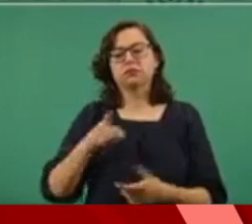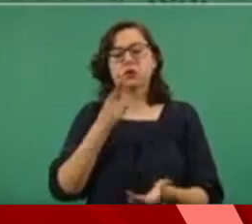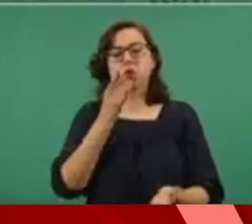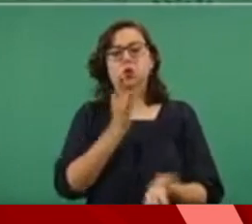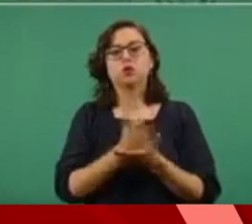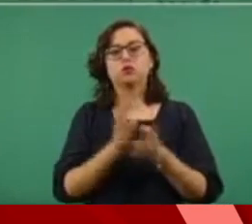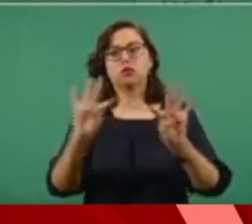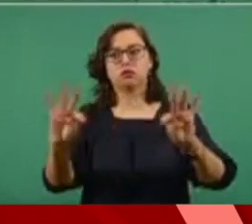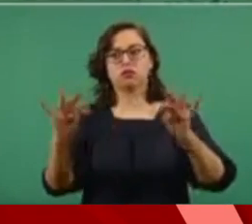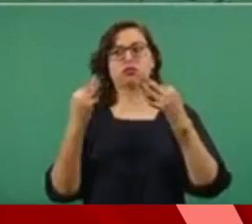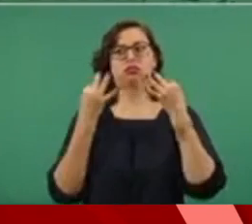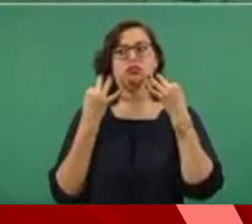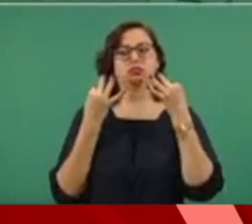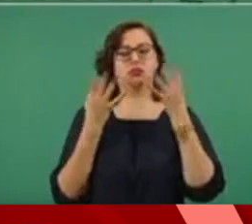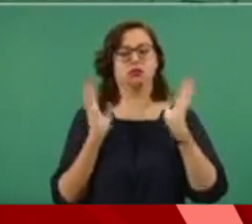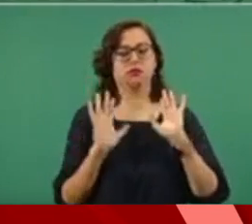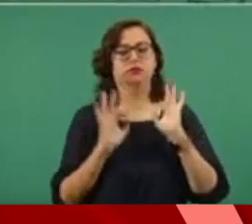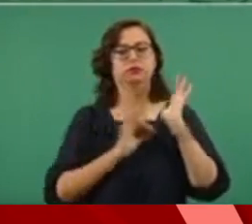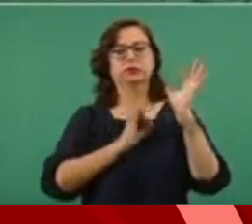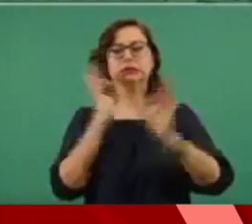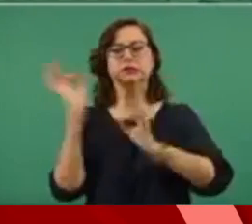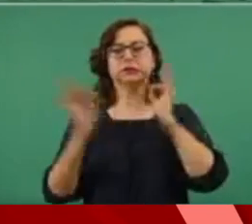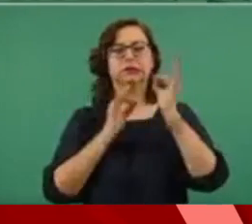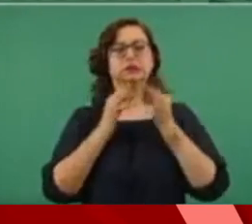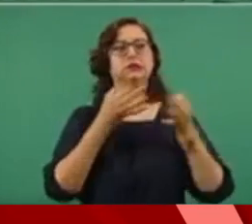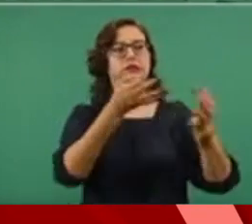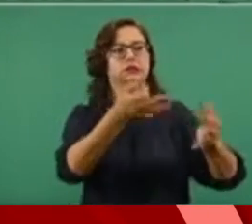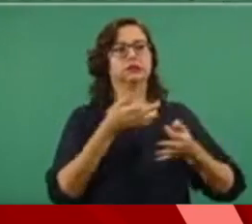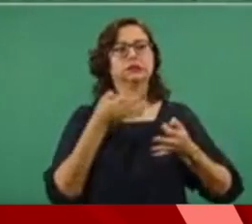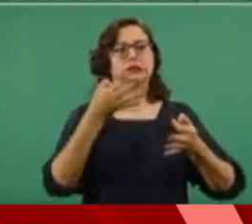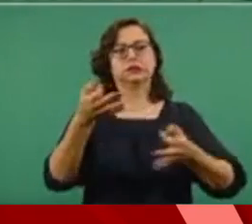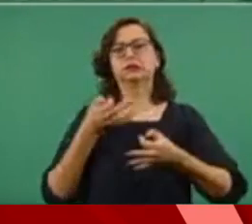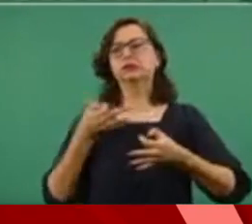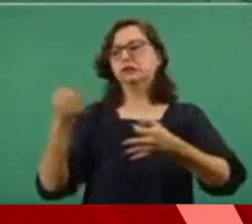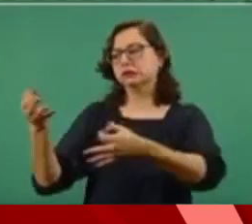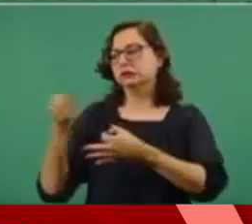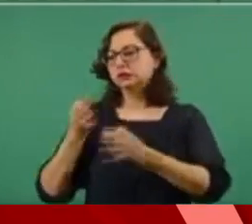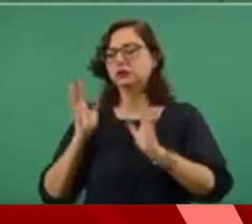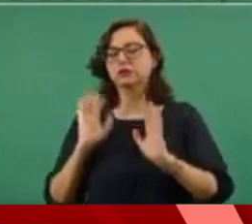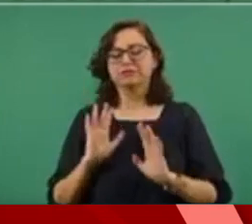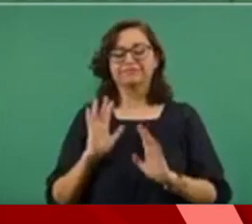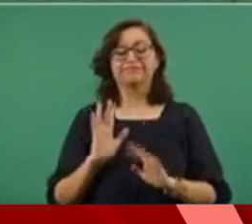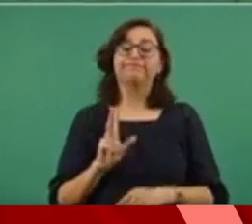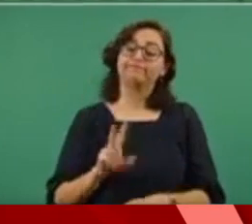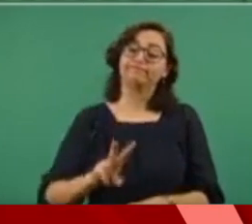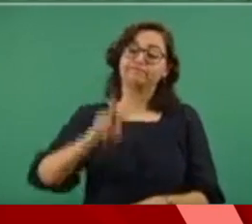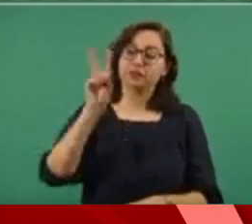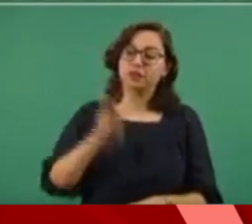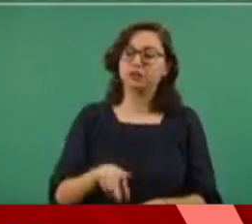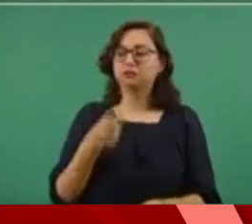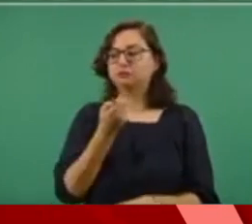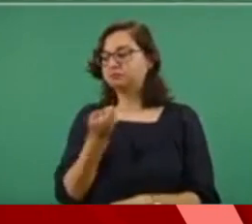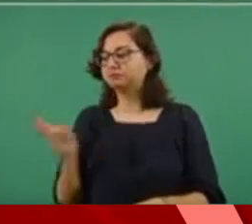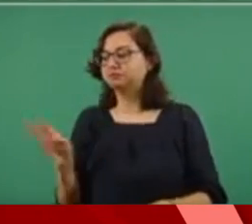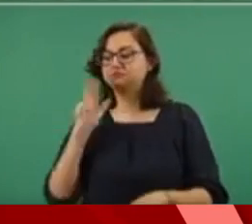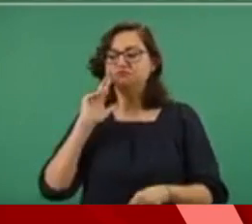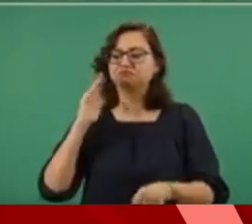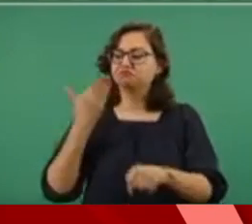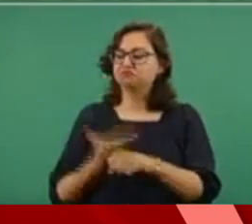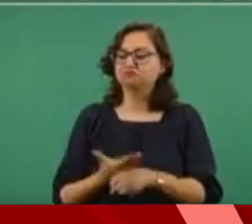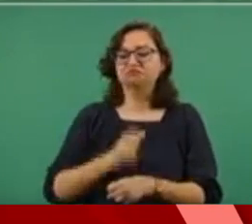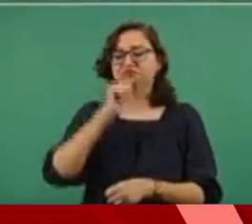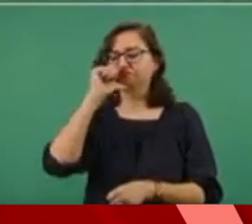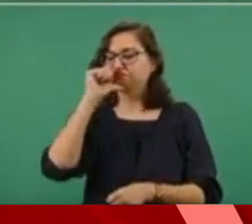irresponsables, no tienen efecto.